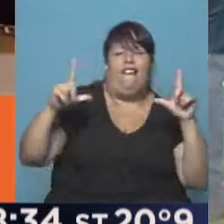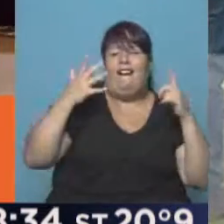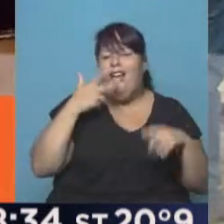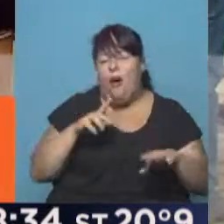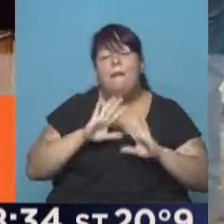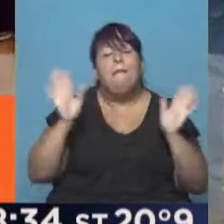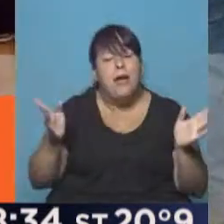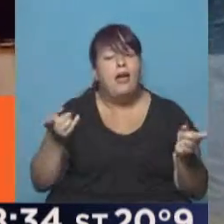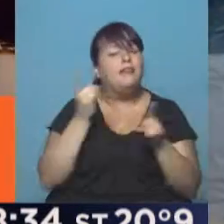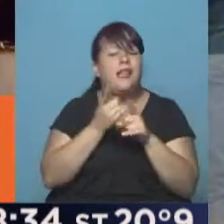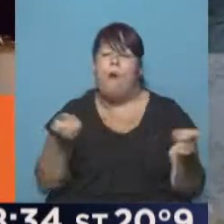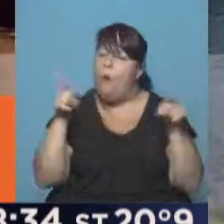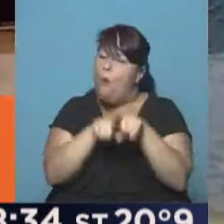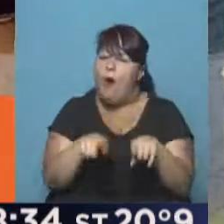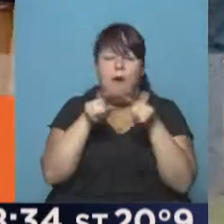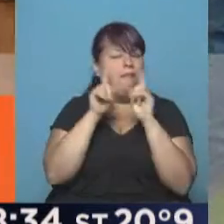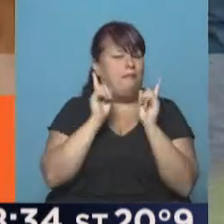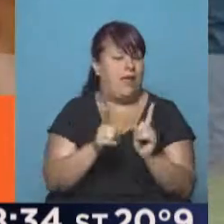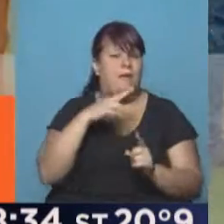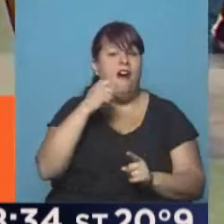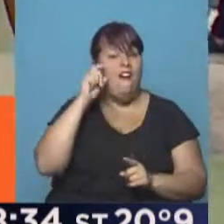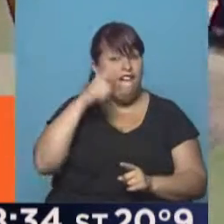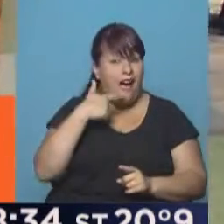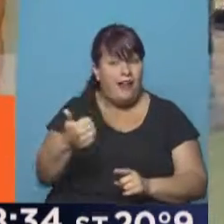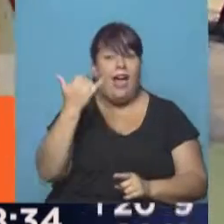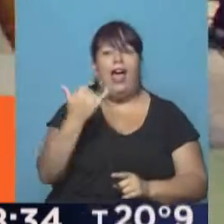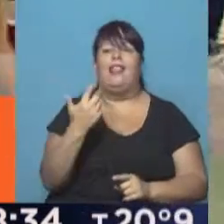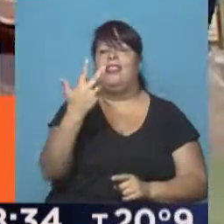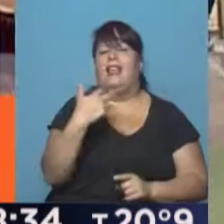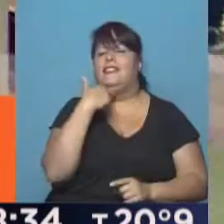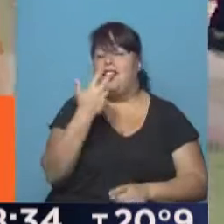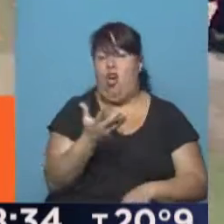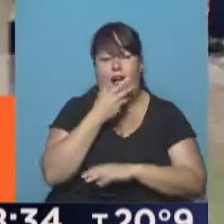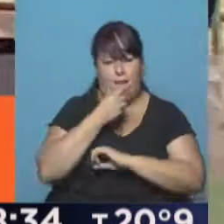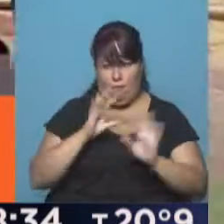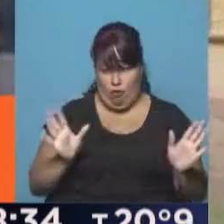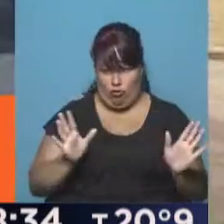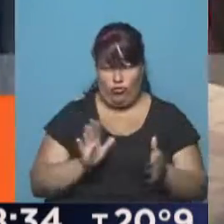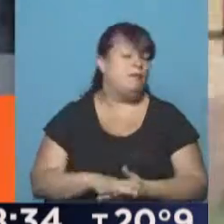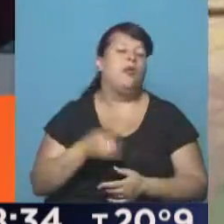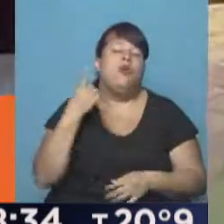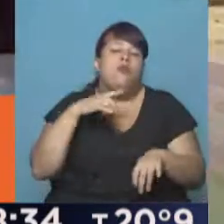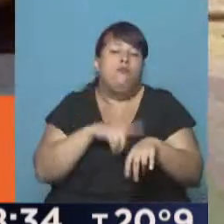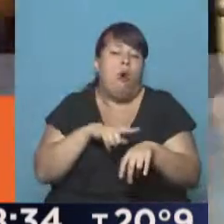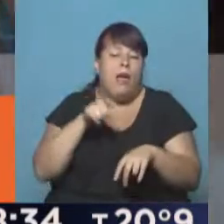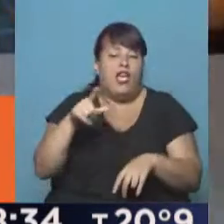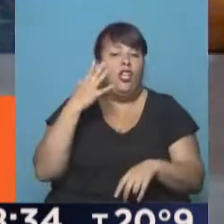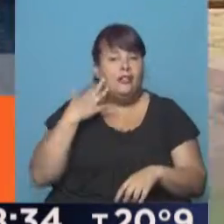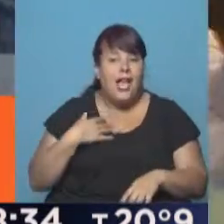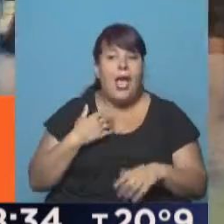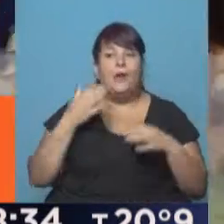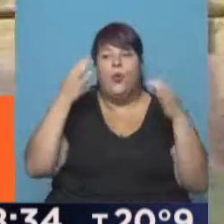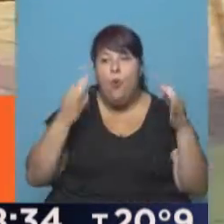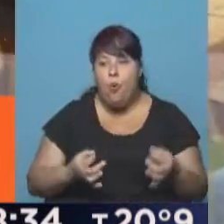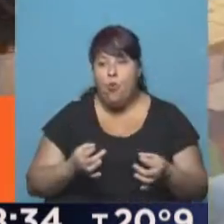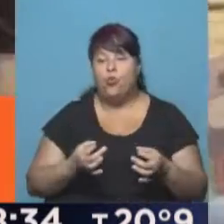siempre volvió con Vanessa, con quien tiene tres hermosos hijos, por cierto. En un momento de Carlos, además, donde ha